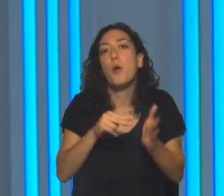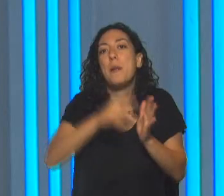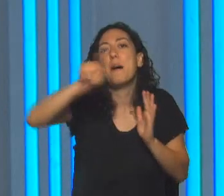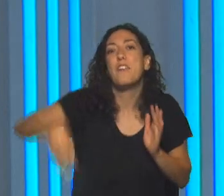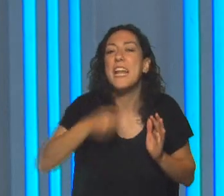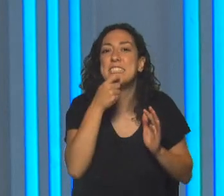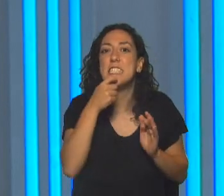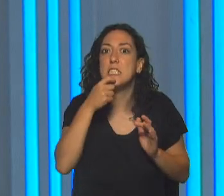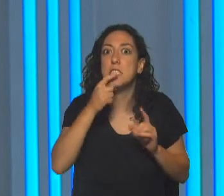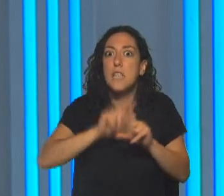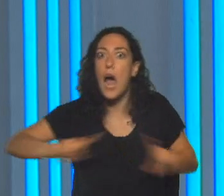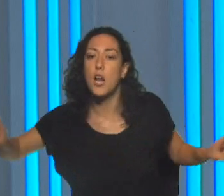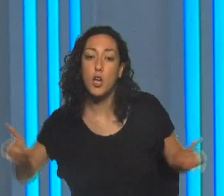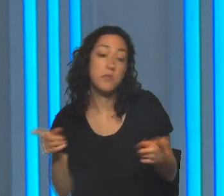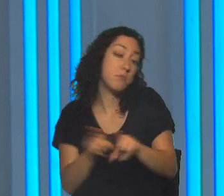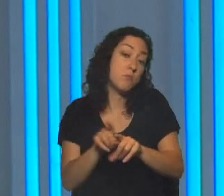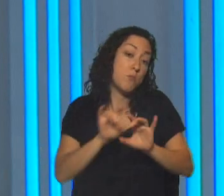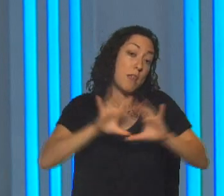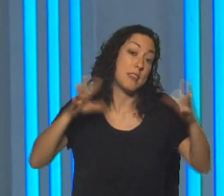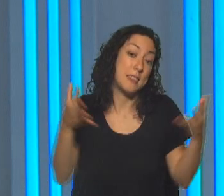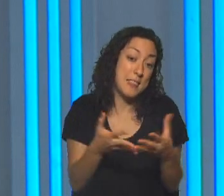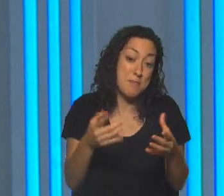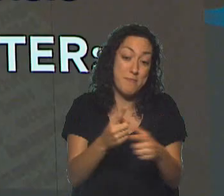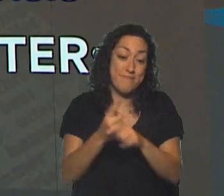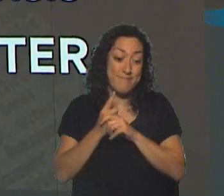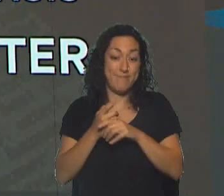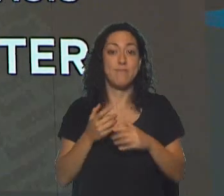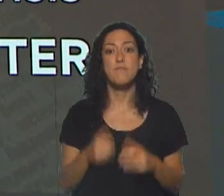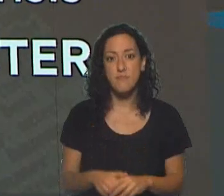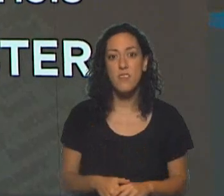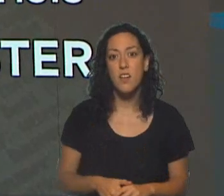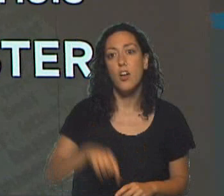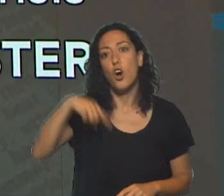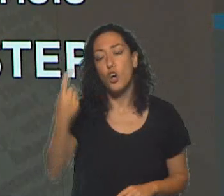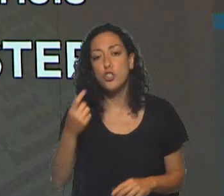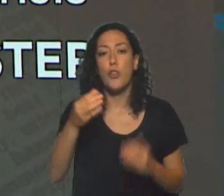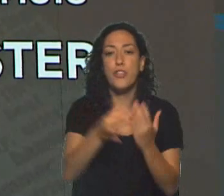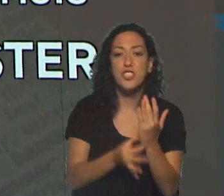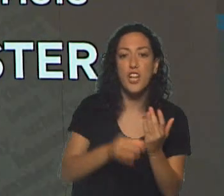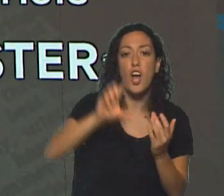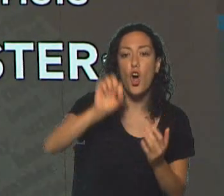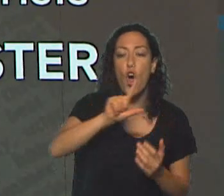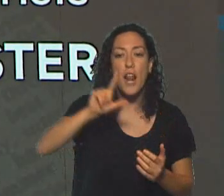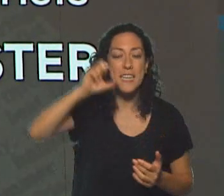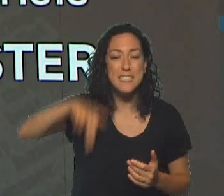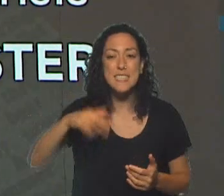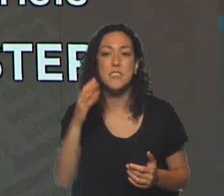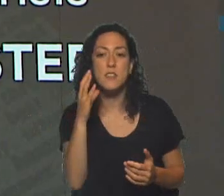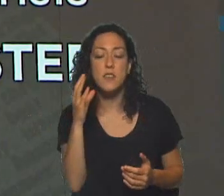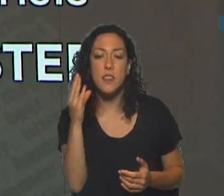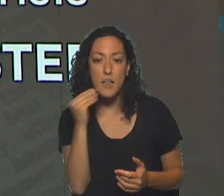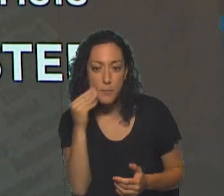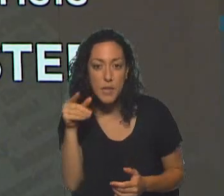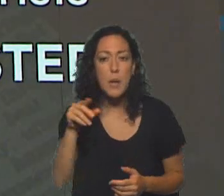confinamiento, que nos tomamos nuestro tiempo. También es el dato a tener en cuenta. Diccionario Collins. Collins, de Gran Bretaña, permacrisis.